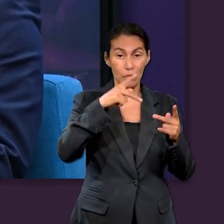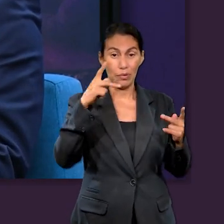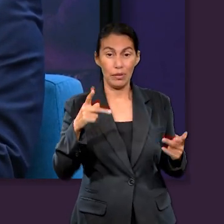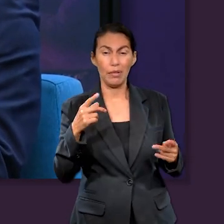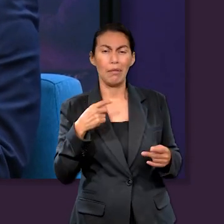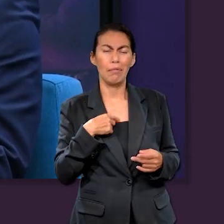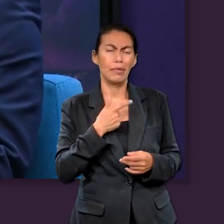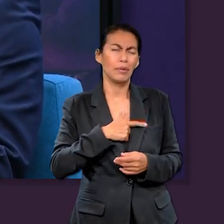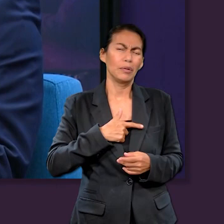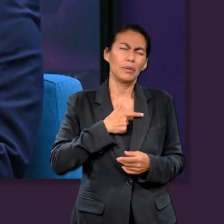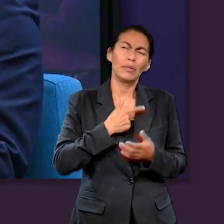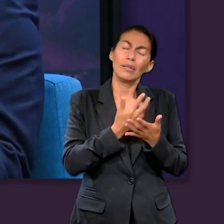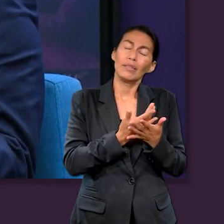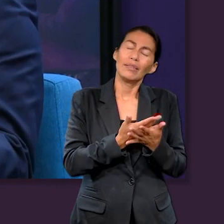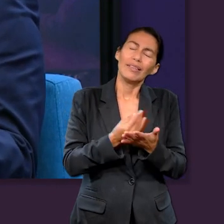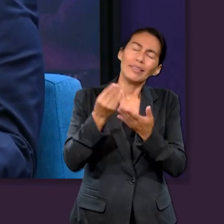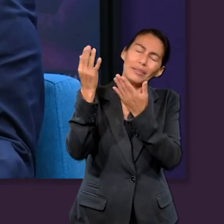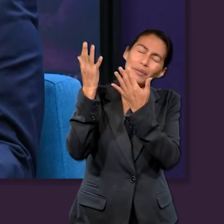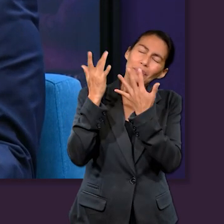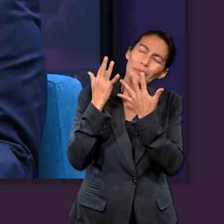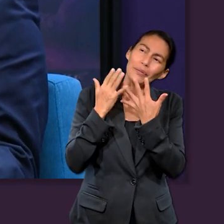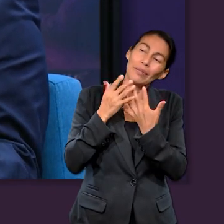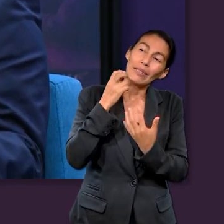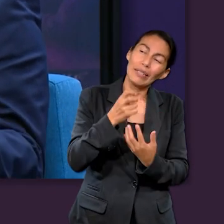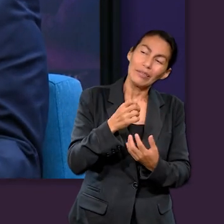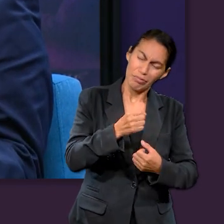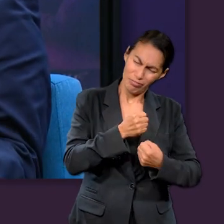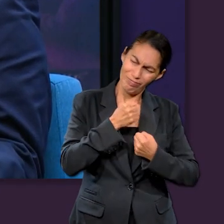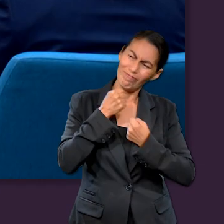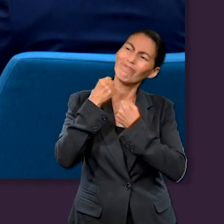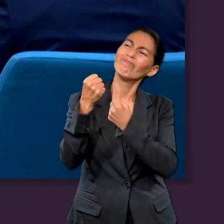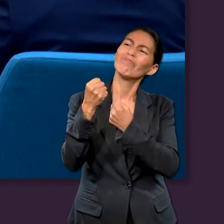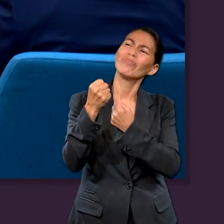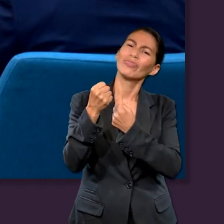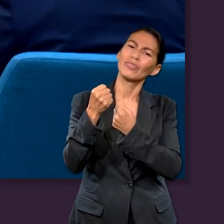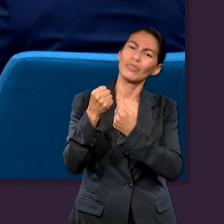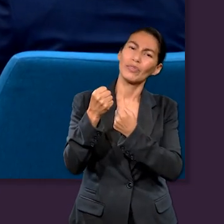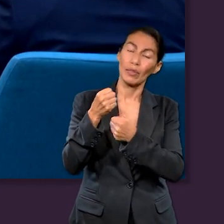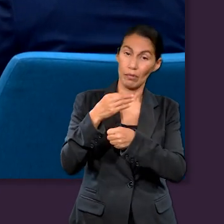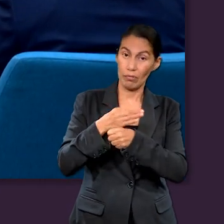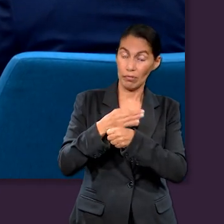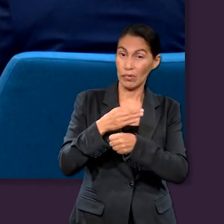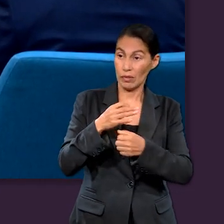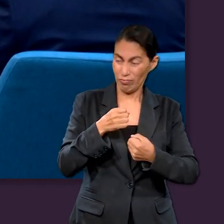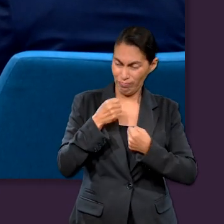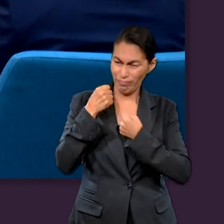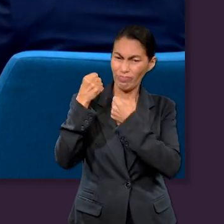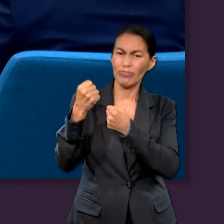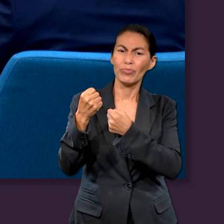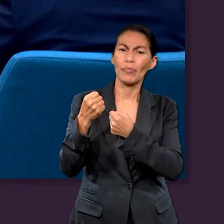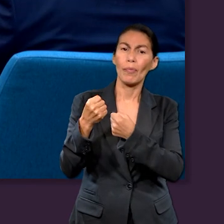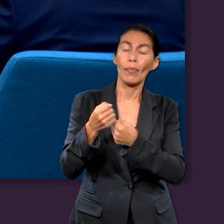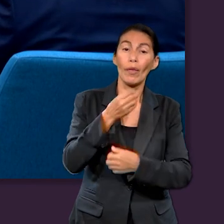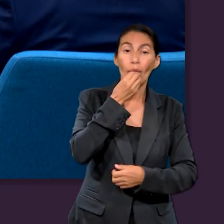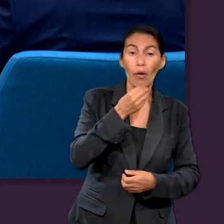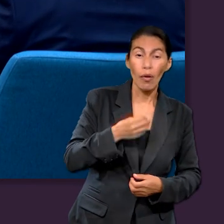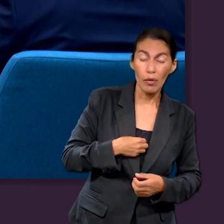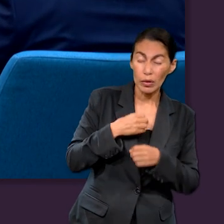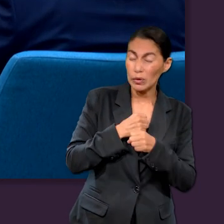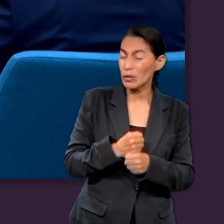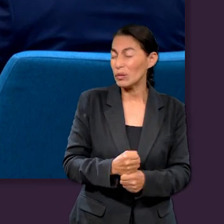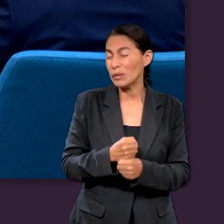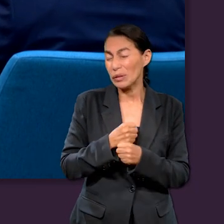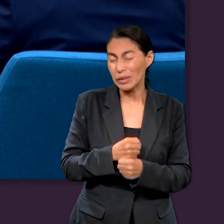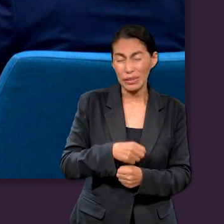llena de esperanza. Y esa esperanza es lo que nos ayuda a nosotros aún hoy. Porque a pesar